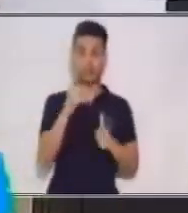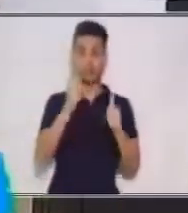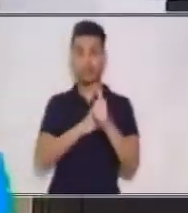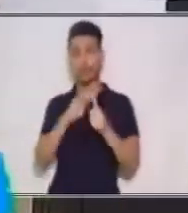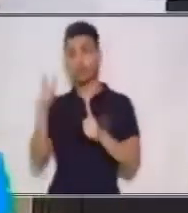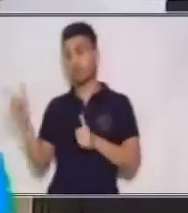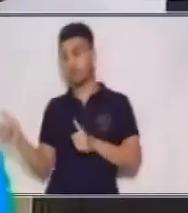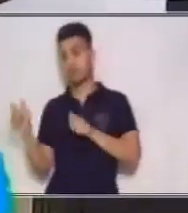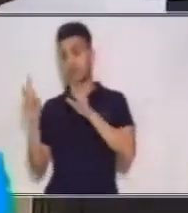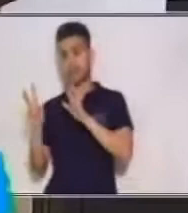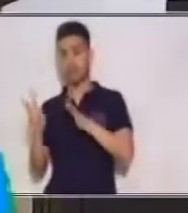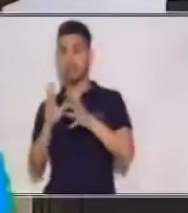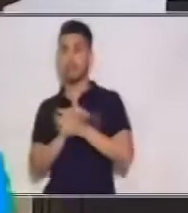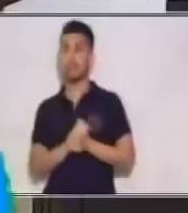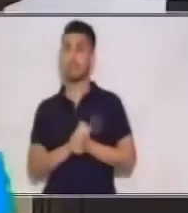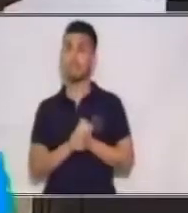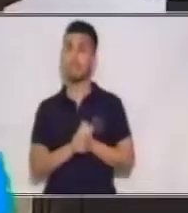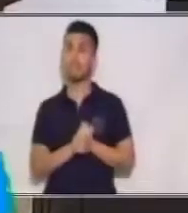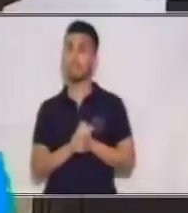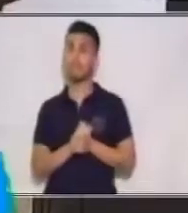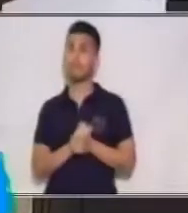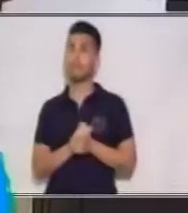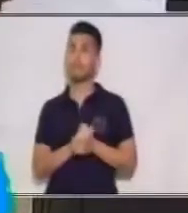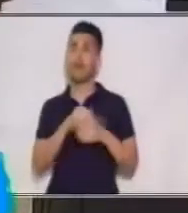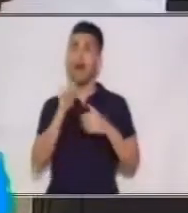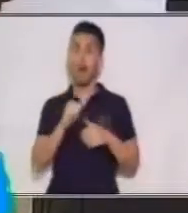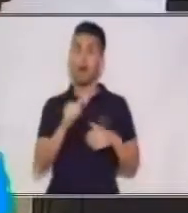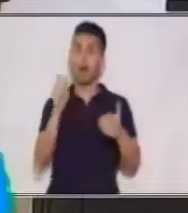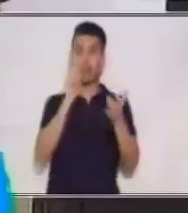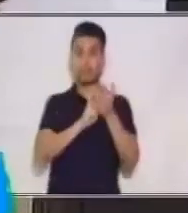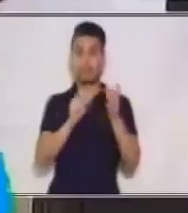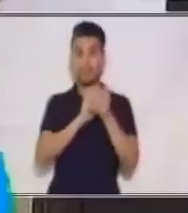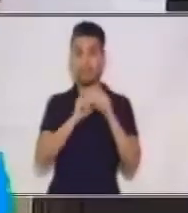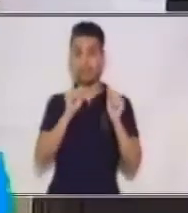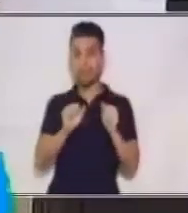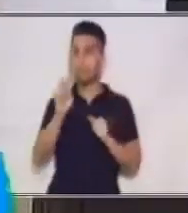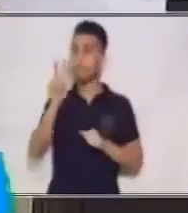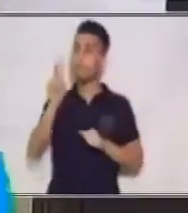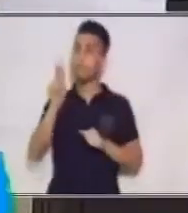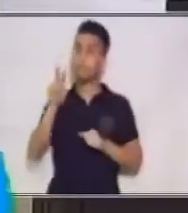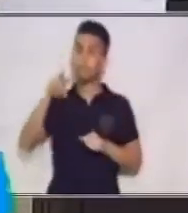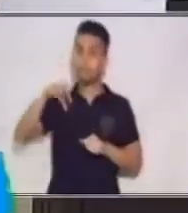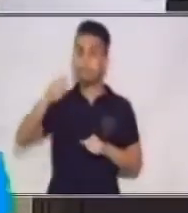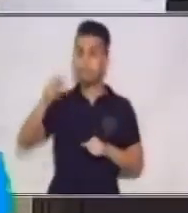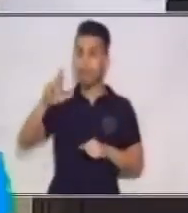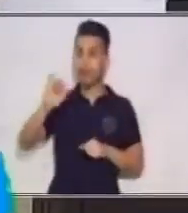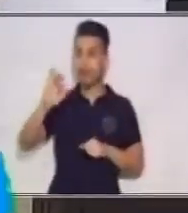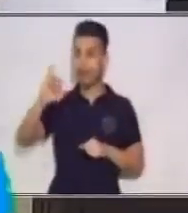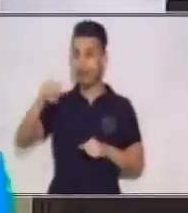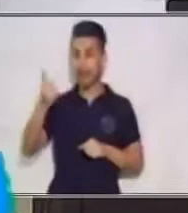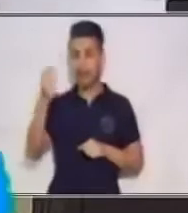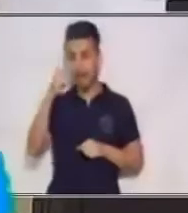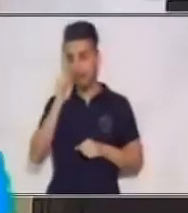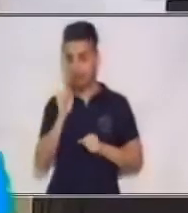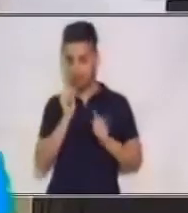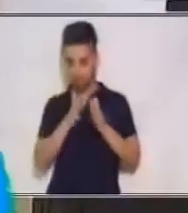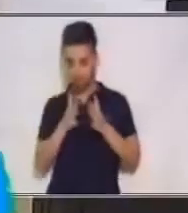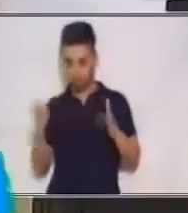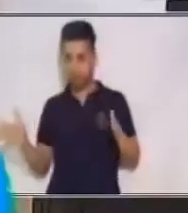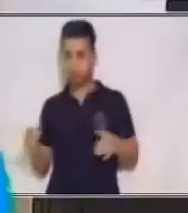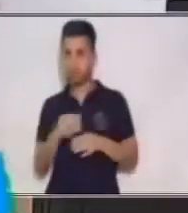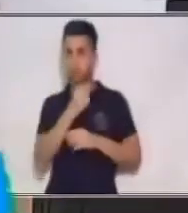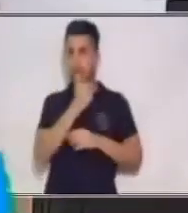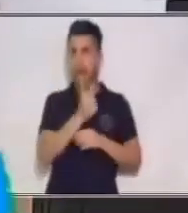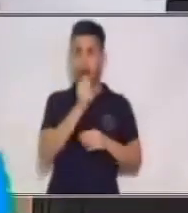con 7. Ahora, escribamos esas parejas ordenadas. A1 con 4.